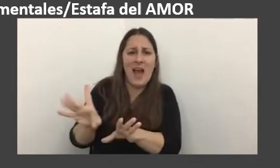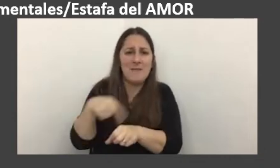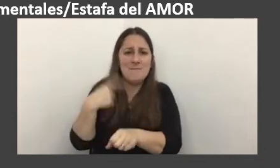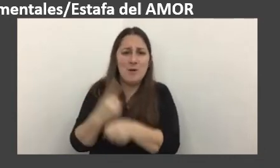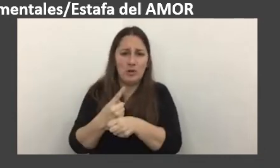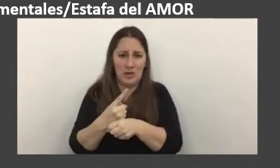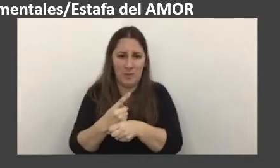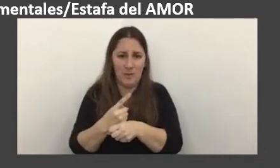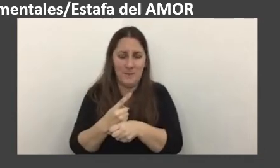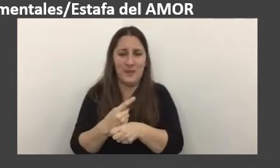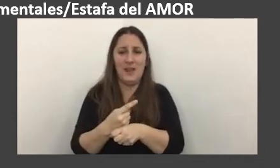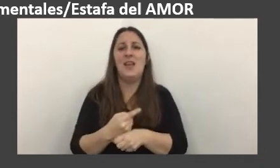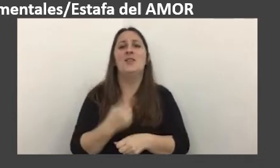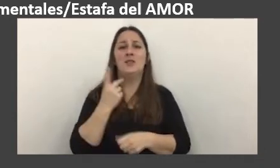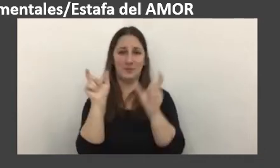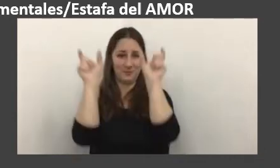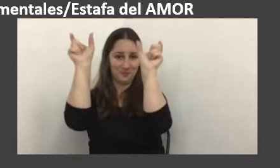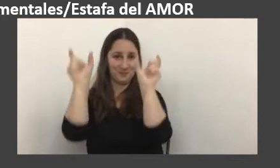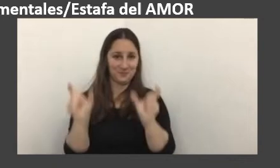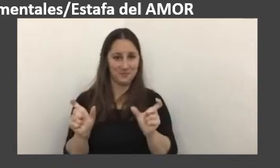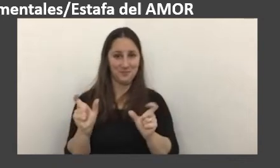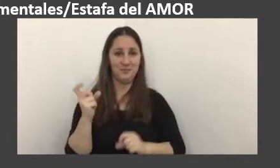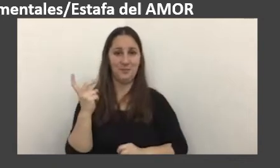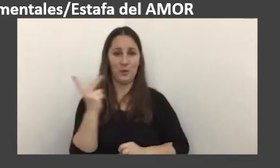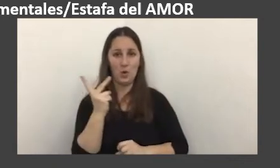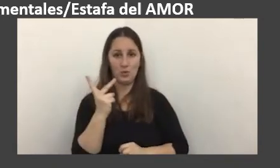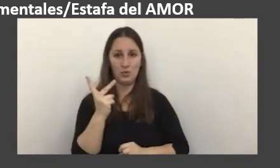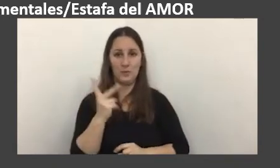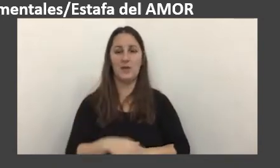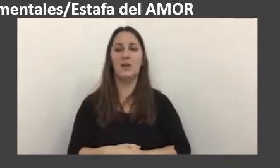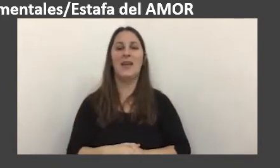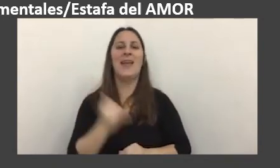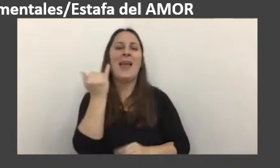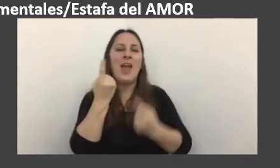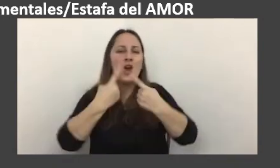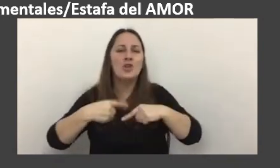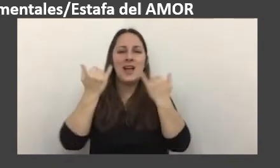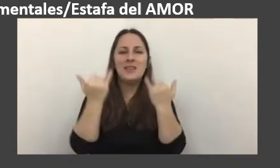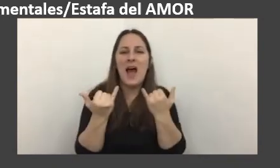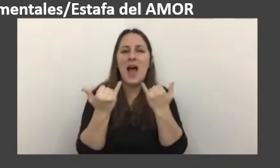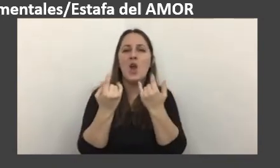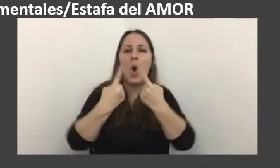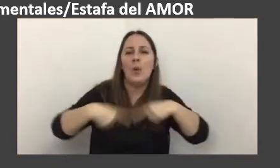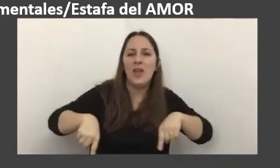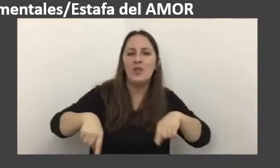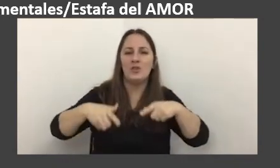dirige las dos columnas de cuáles son los vectores y cuáles son los objetos